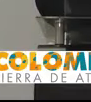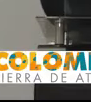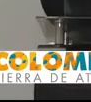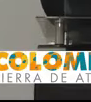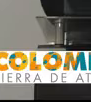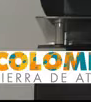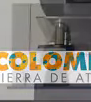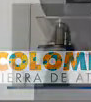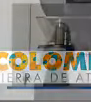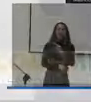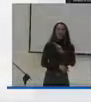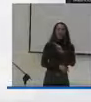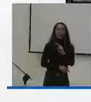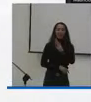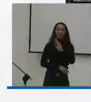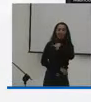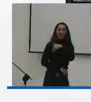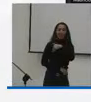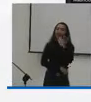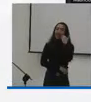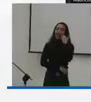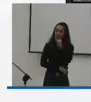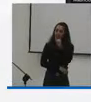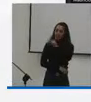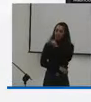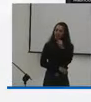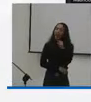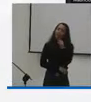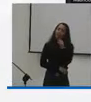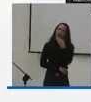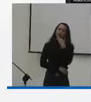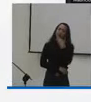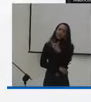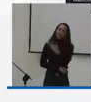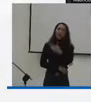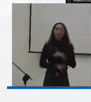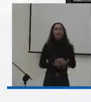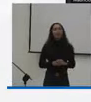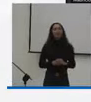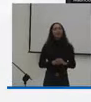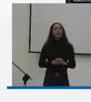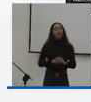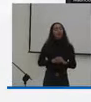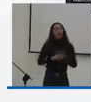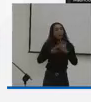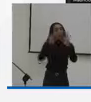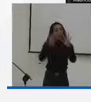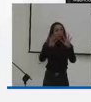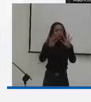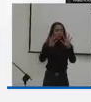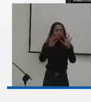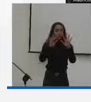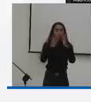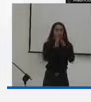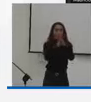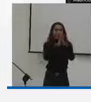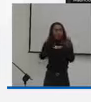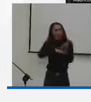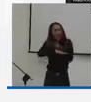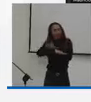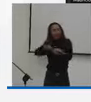nuestra viceministra Lina Barrera. Sin embargo, yo quisiera, perdón, en primer lugar, sin duda alguna,